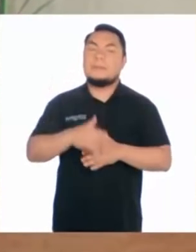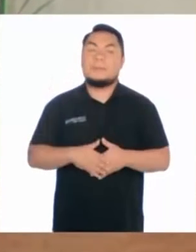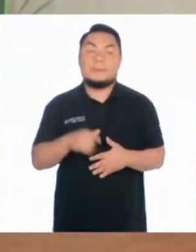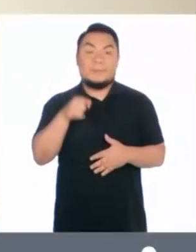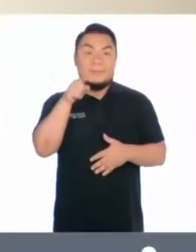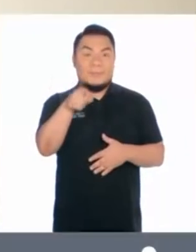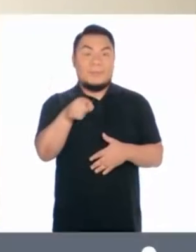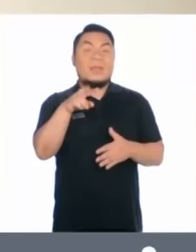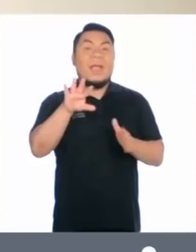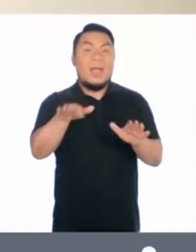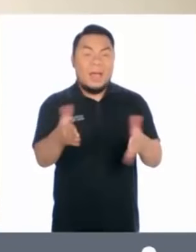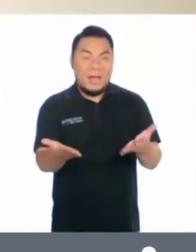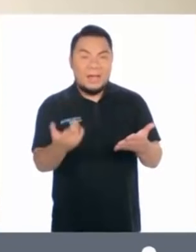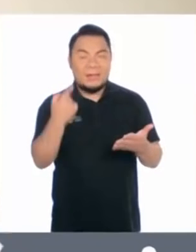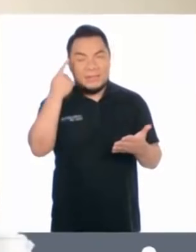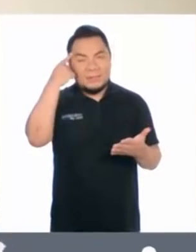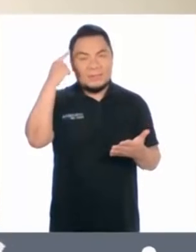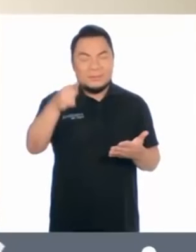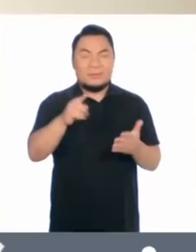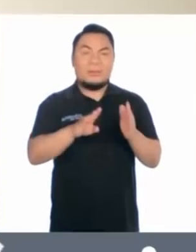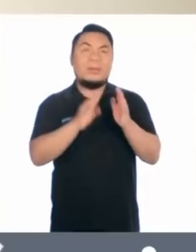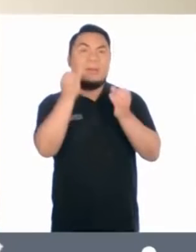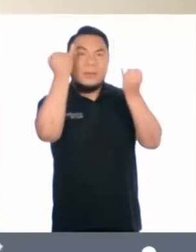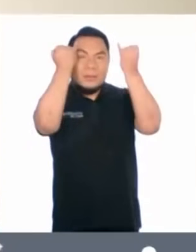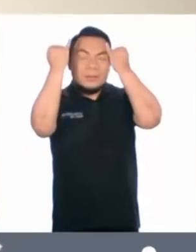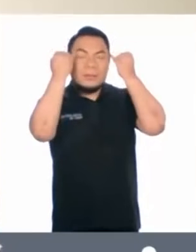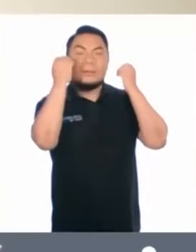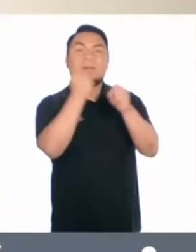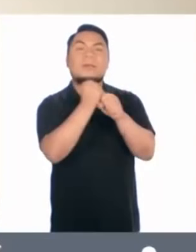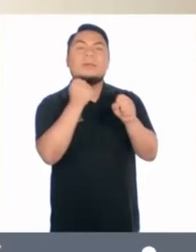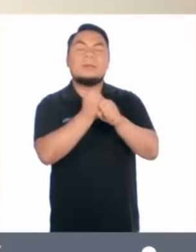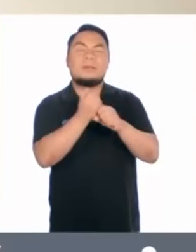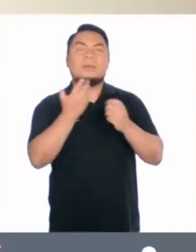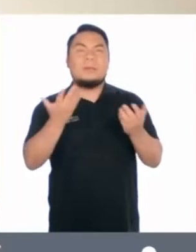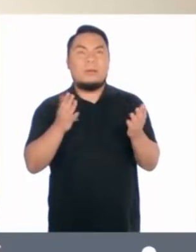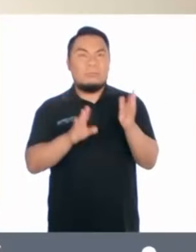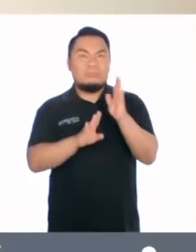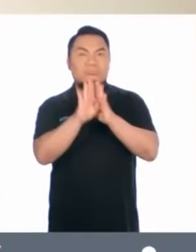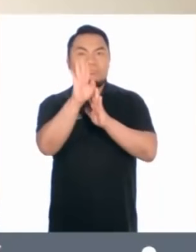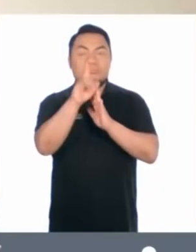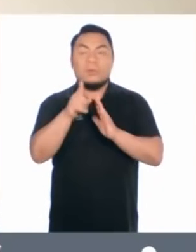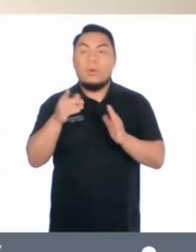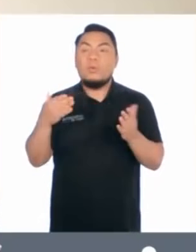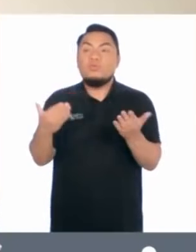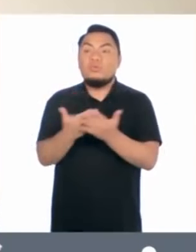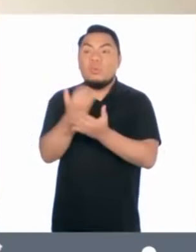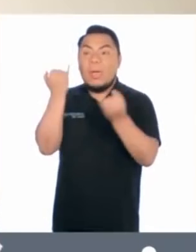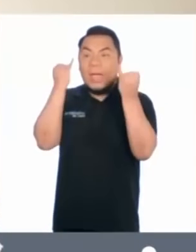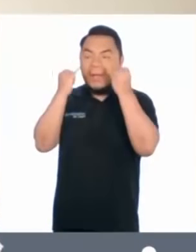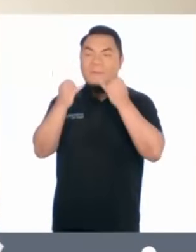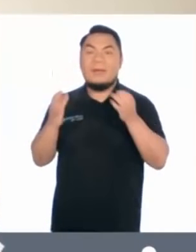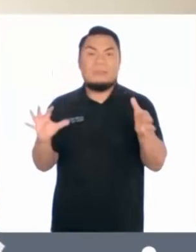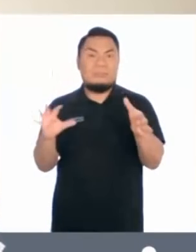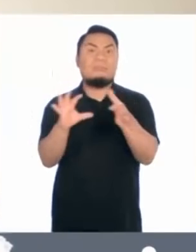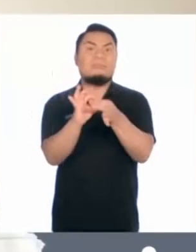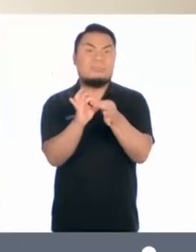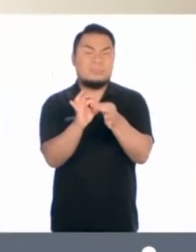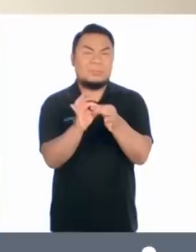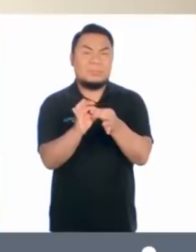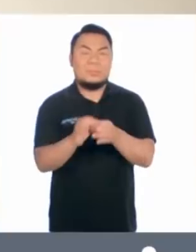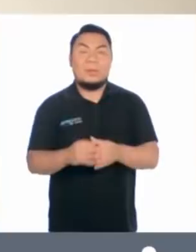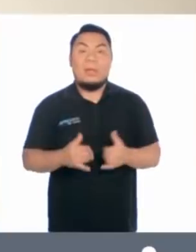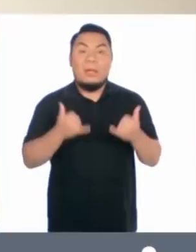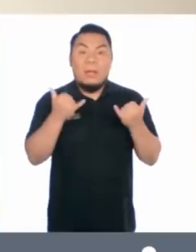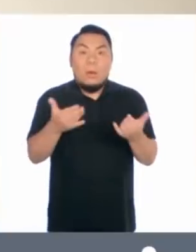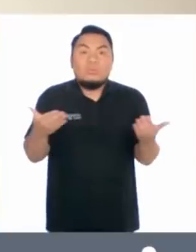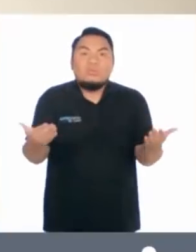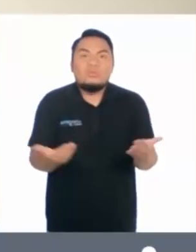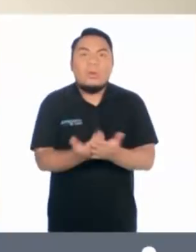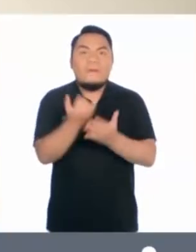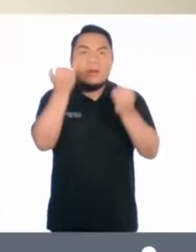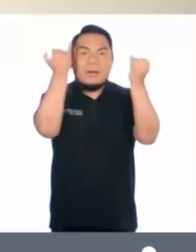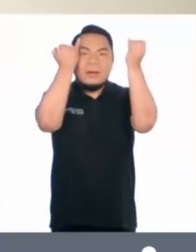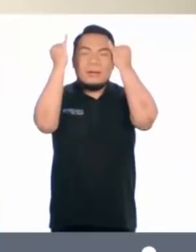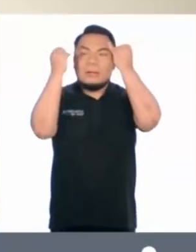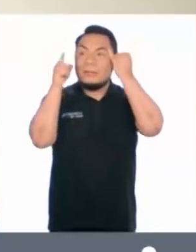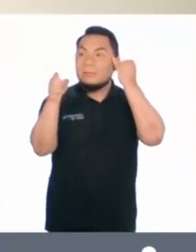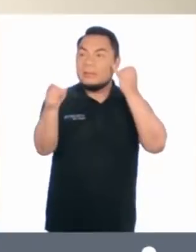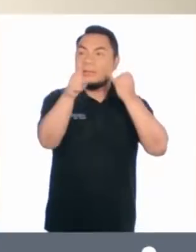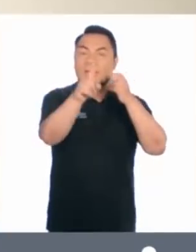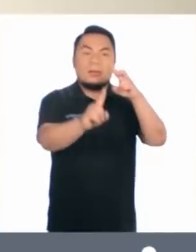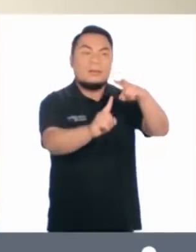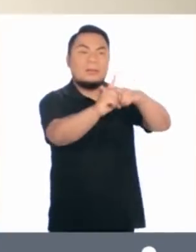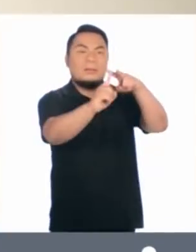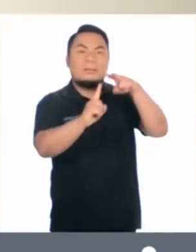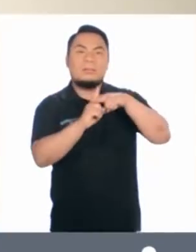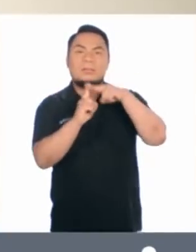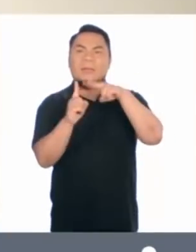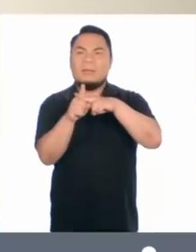innovación? La relación que existe entre emprendimiento e innovación es bastante estrecha. De hecho, muchas de las innovaciones que vemos actualmente en el